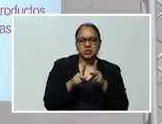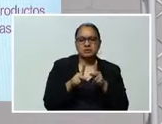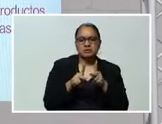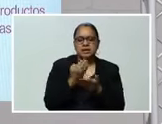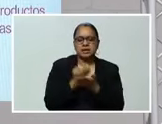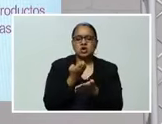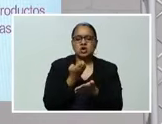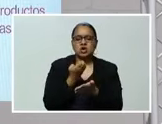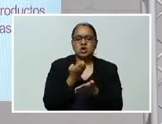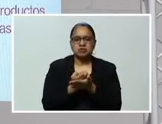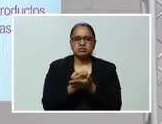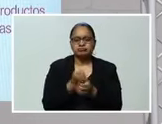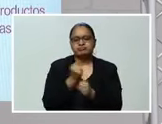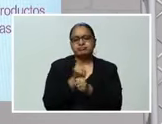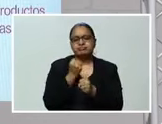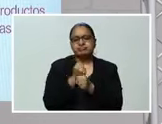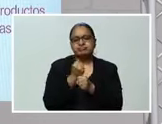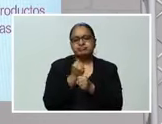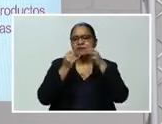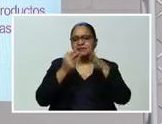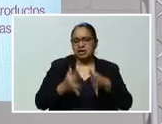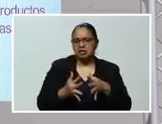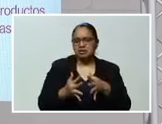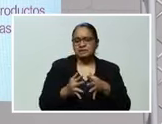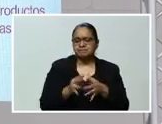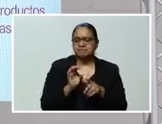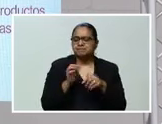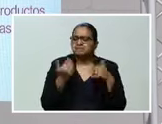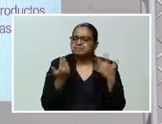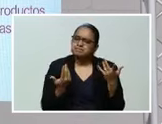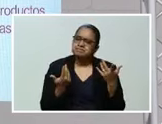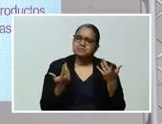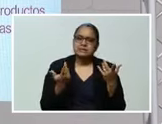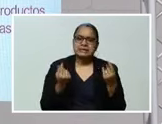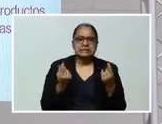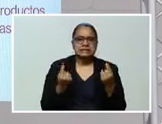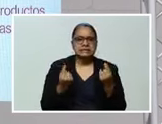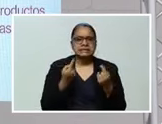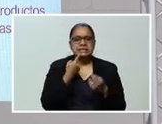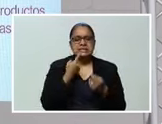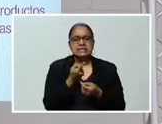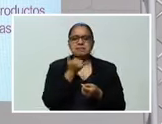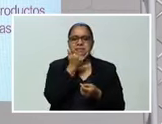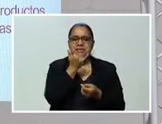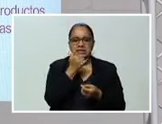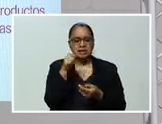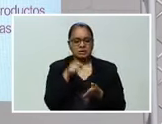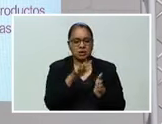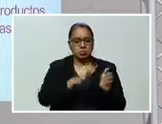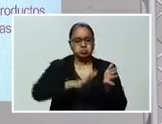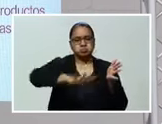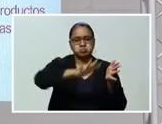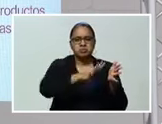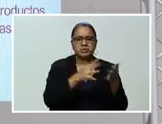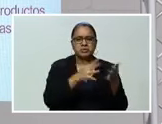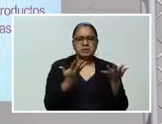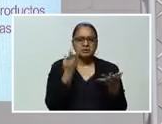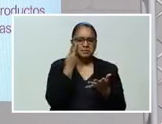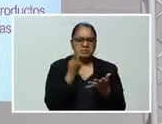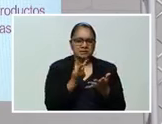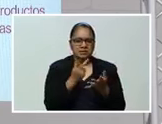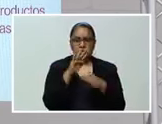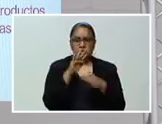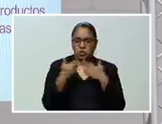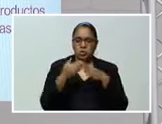económicamente activa ¿Qué es lo que vemos? ¿Qué características tiene toda esta zona del Valle de Sula? Vemos toda la